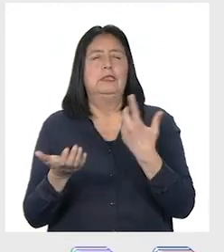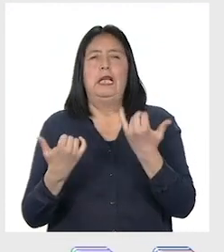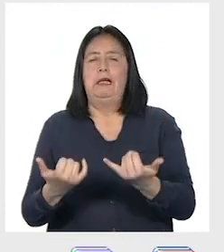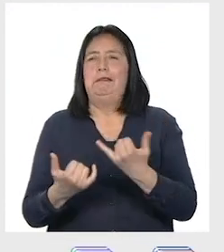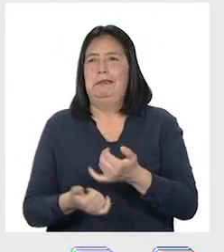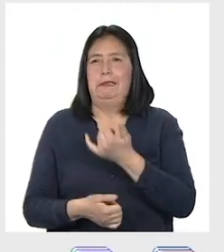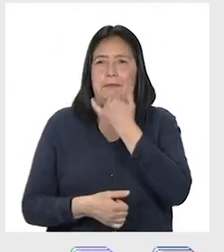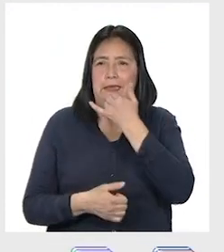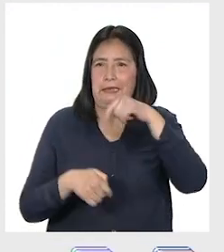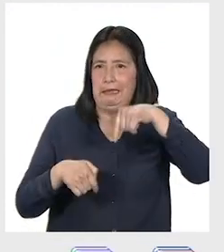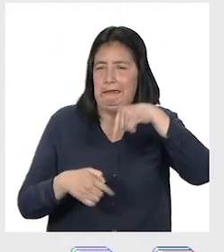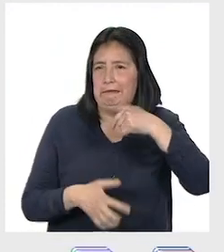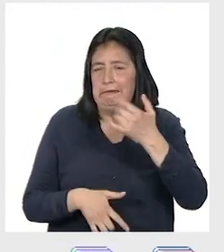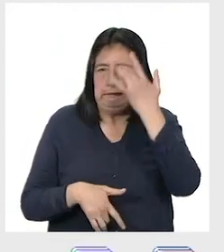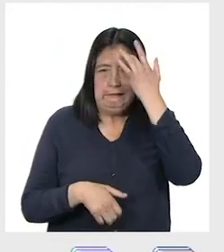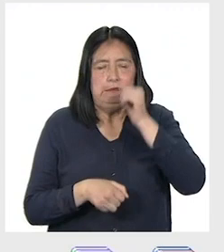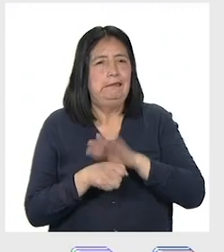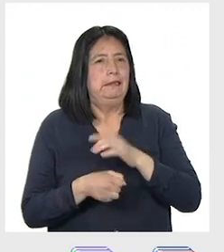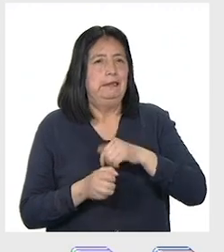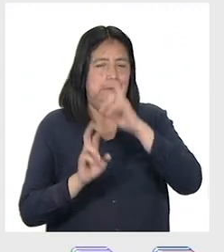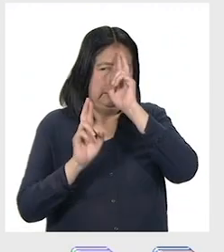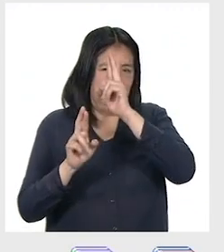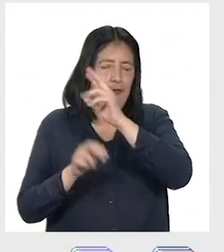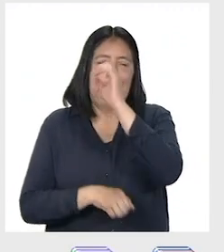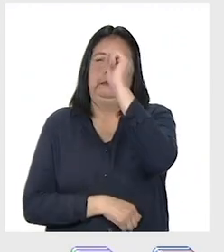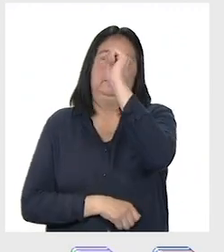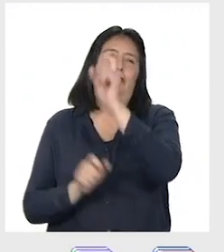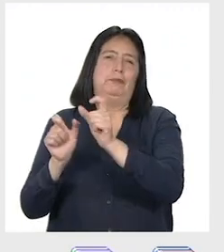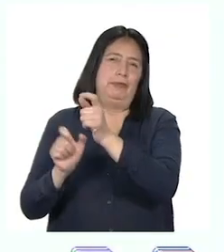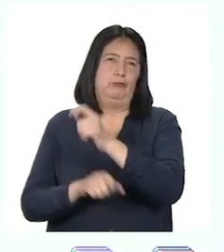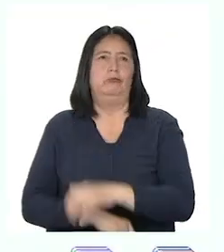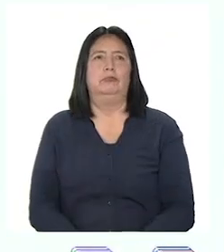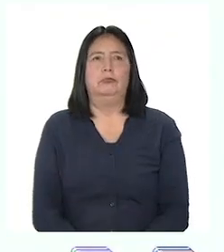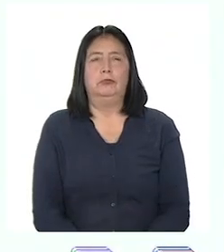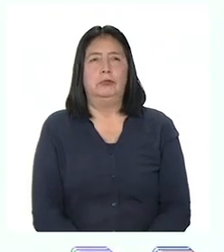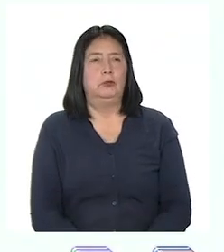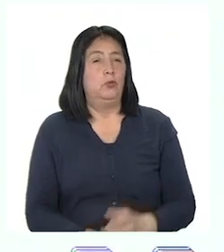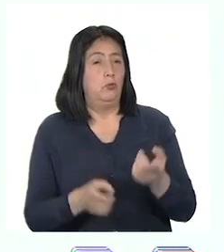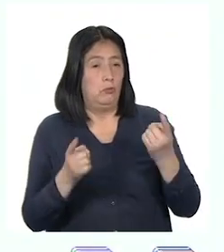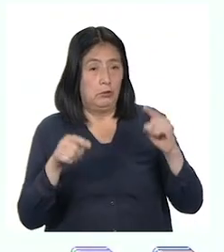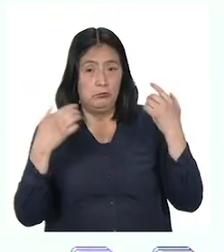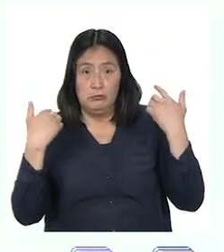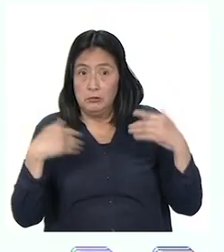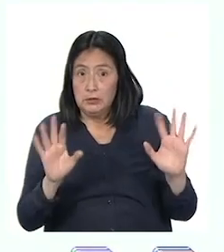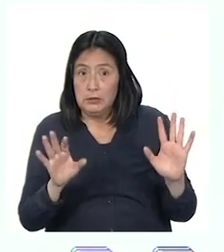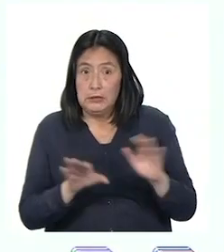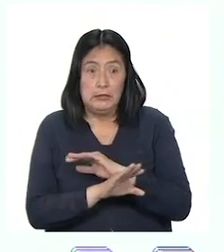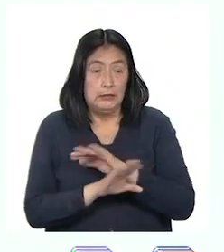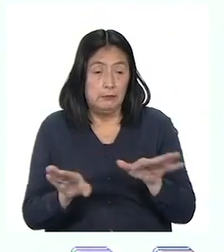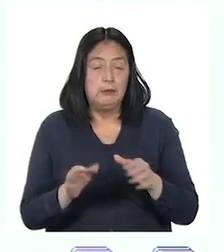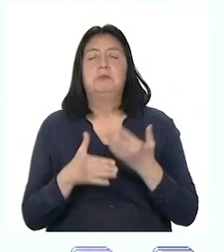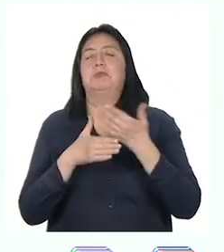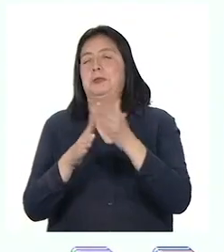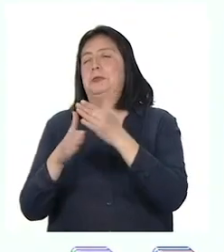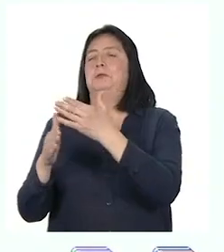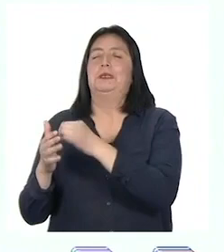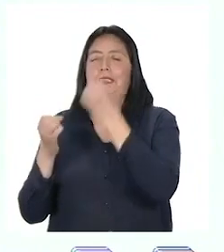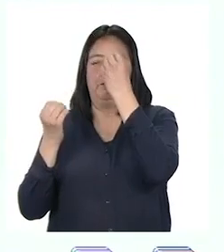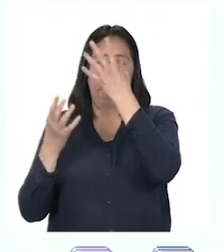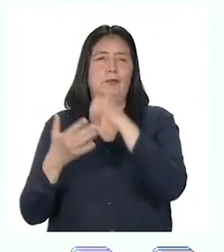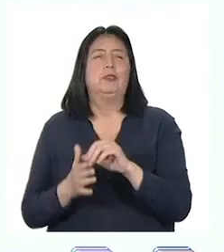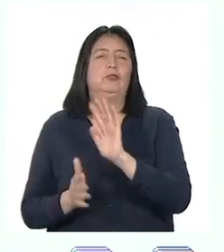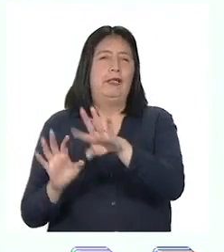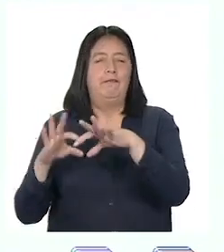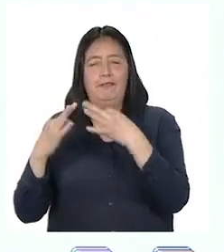actual situación del país y el respeto de los derechos de las personas. Una vez concluida, podrán compartir esta información